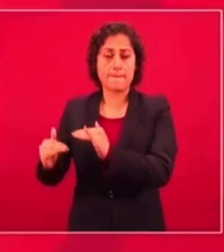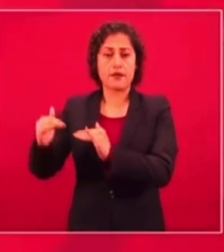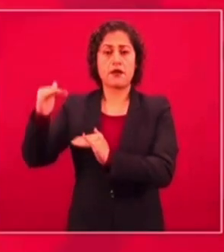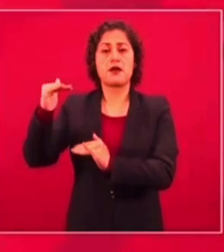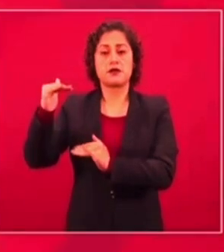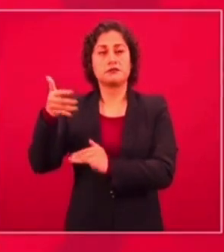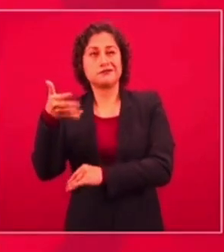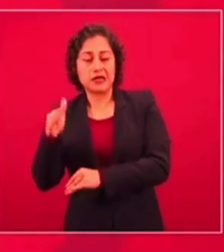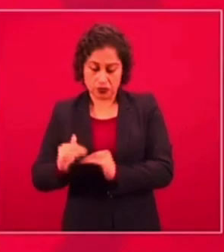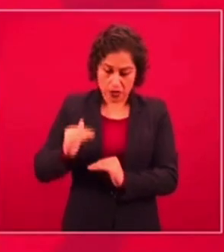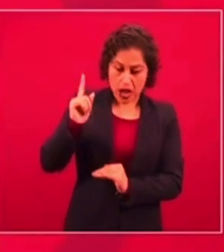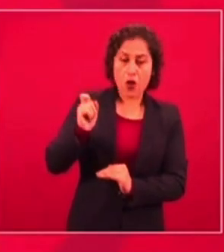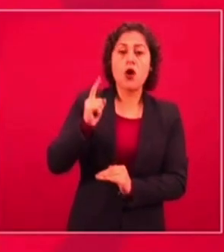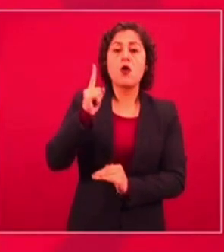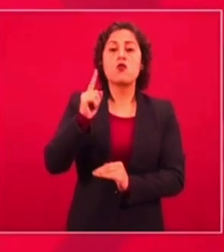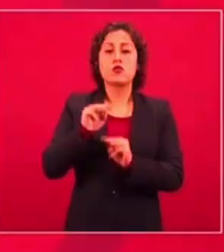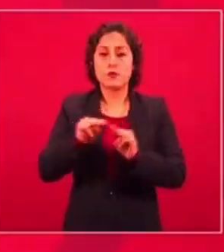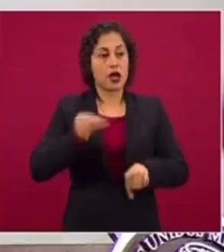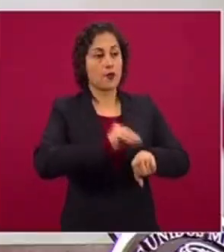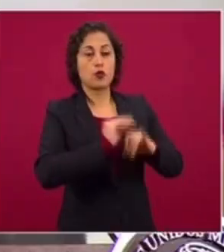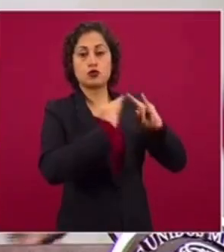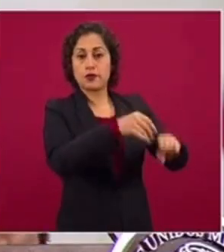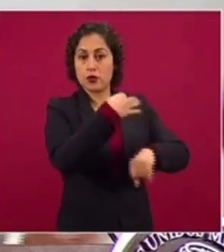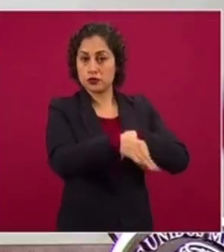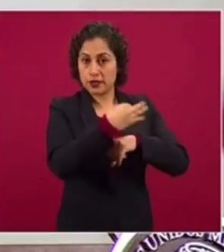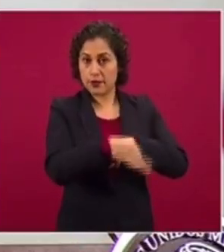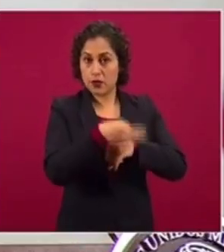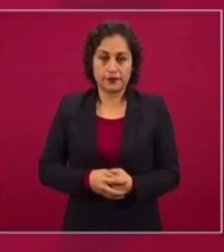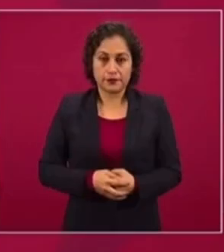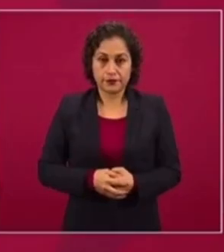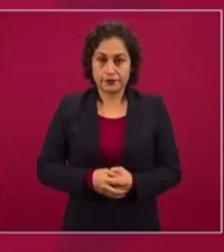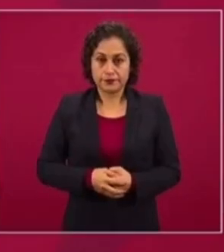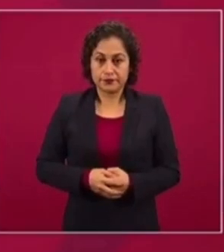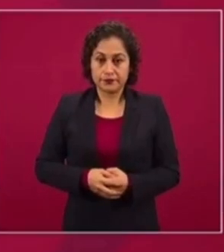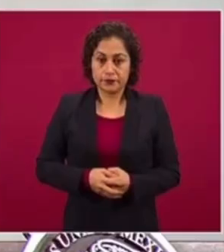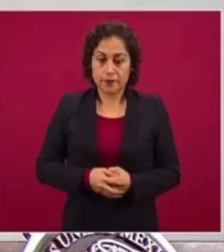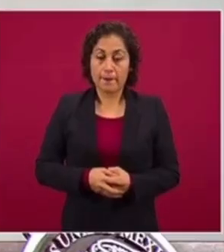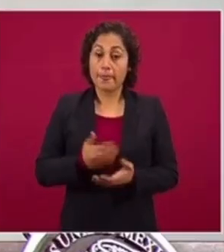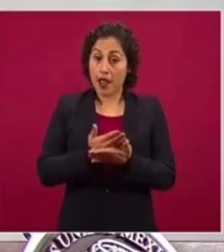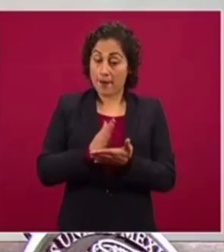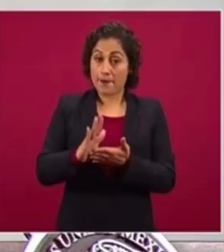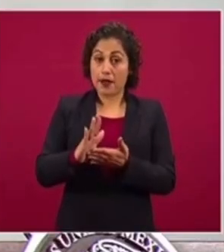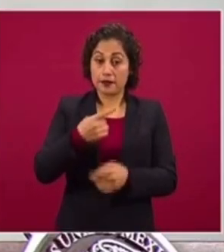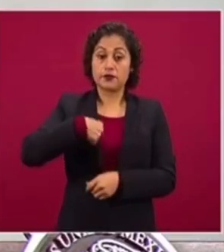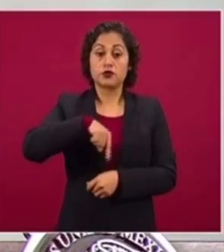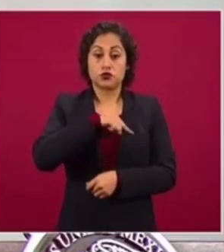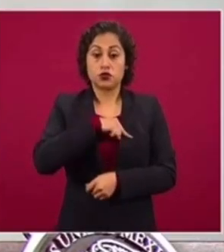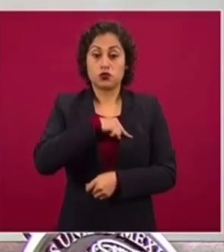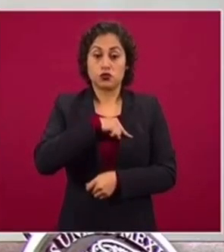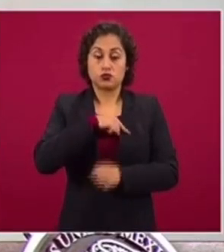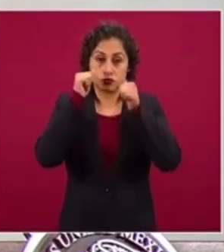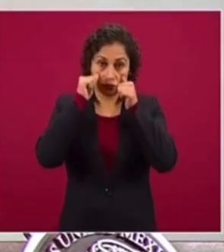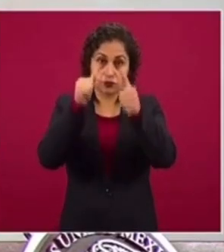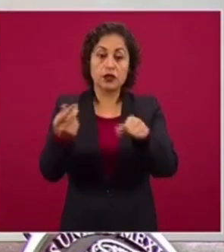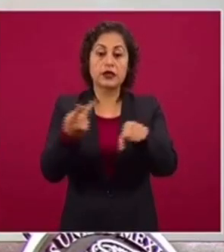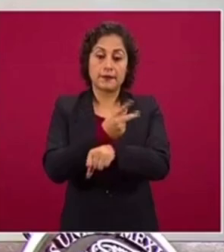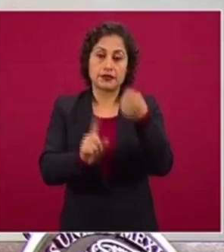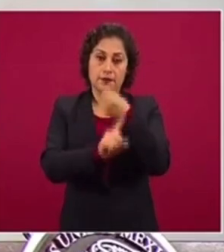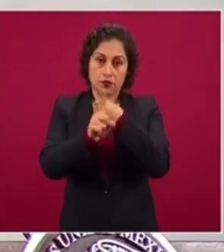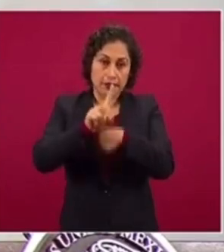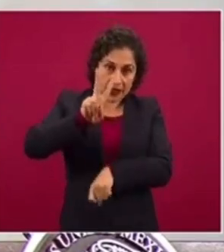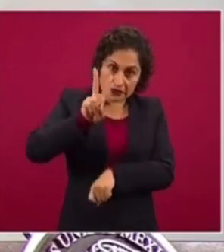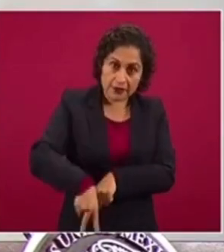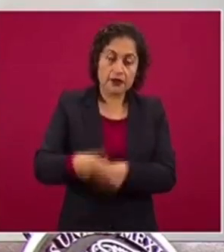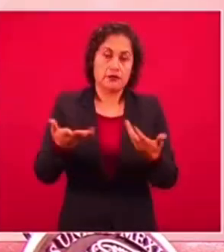un metro, dos metros de agua en las casas. La gente está siendo atendida y vamos a aprender el problema de fondo.